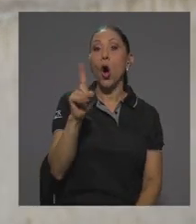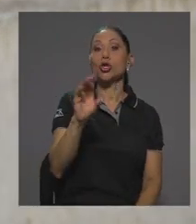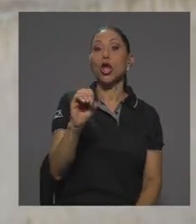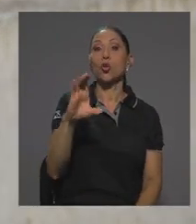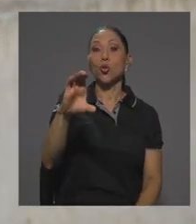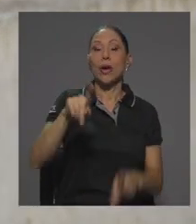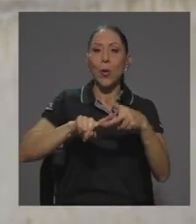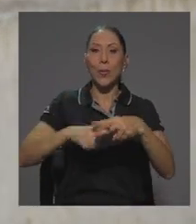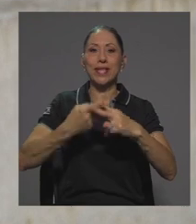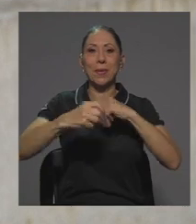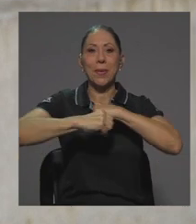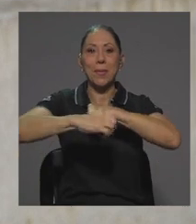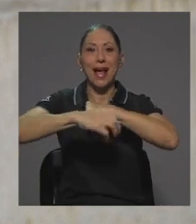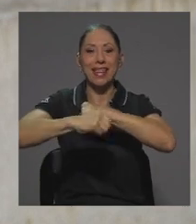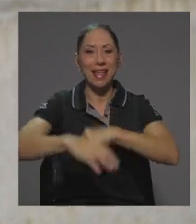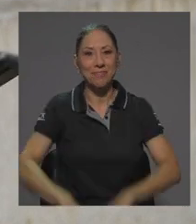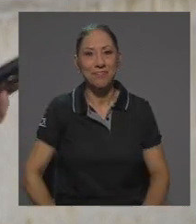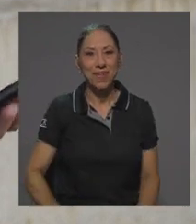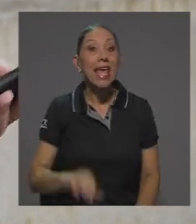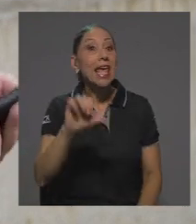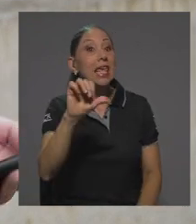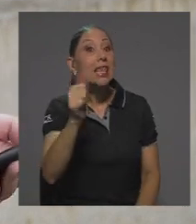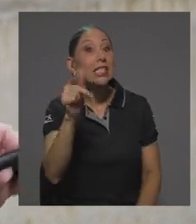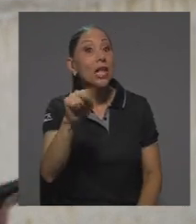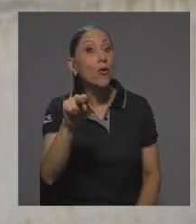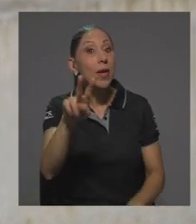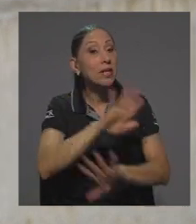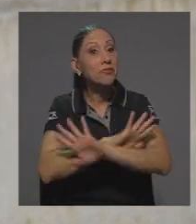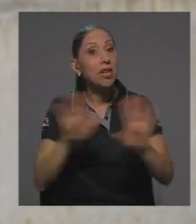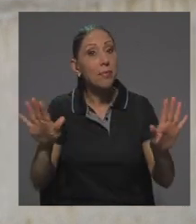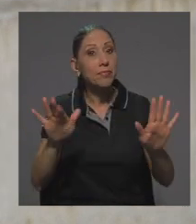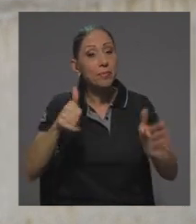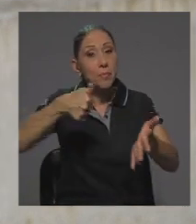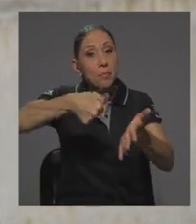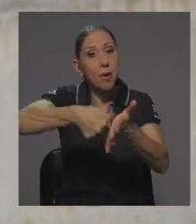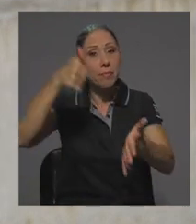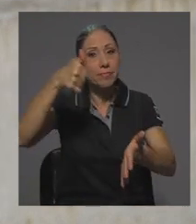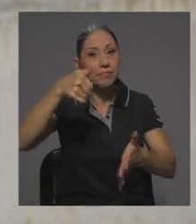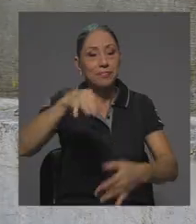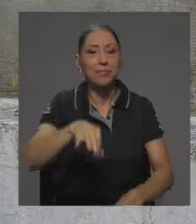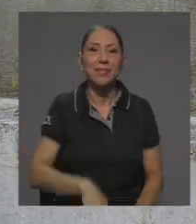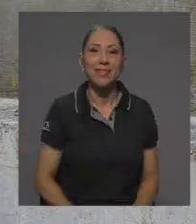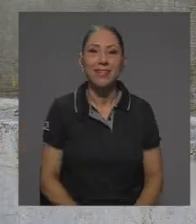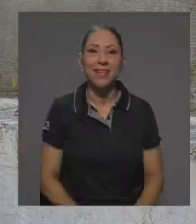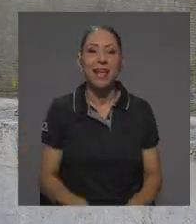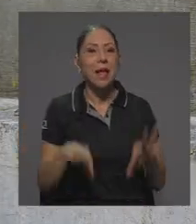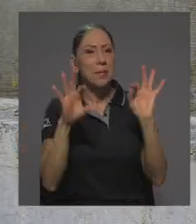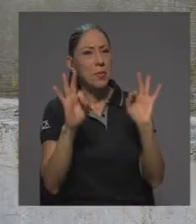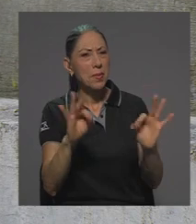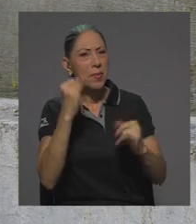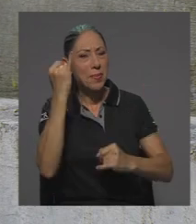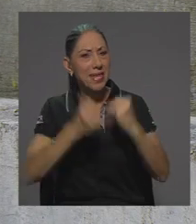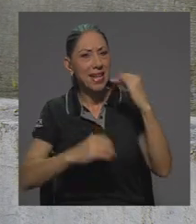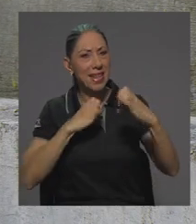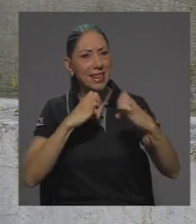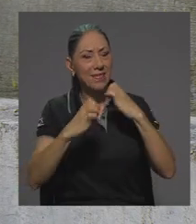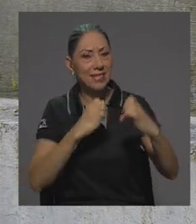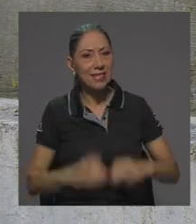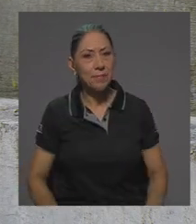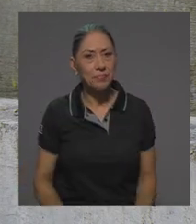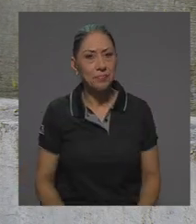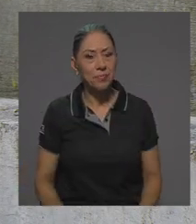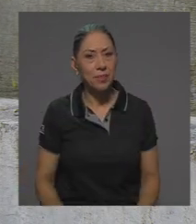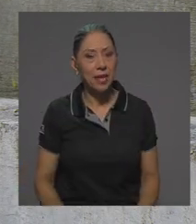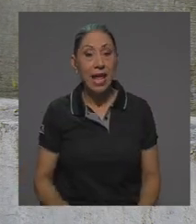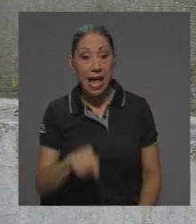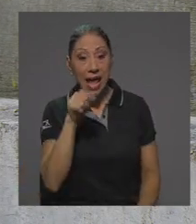y finalmente el 10 de noviembre sería ya el proceso electoral. Muy bien, Cristian, para cerrar la entrevista, ¿por qué es